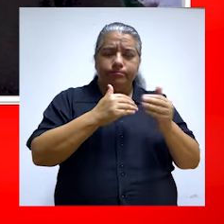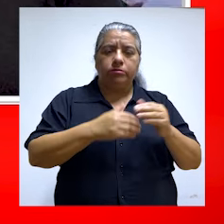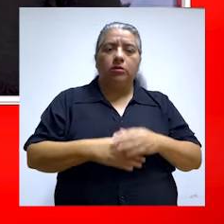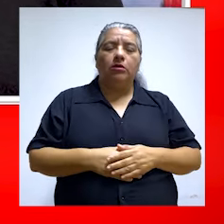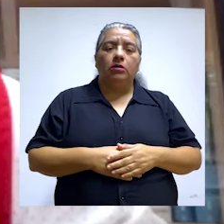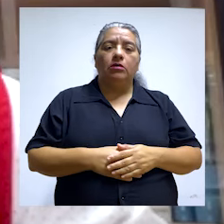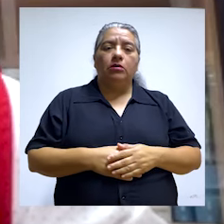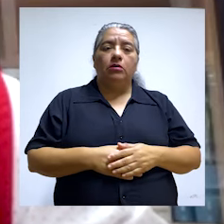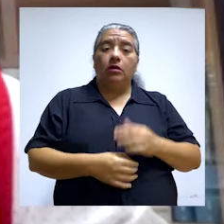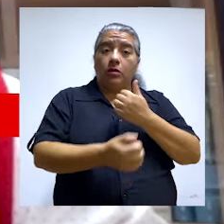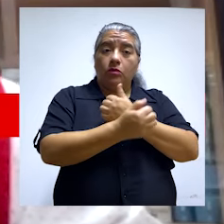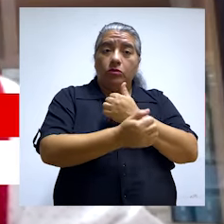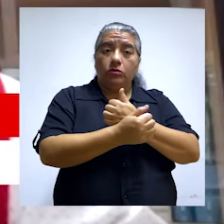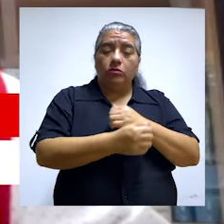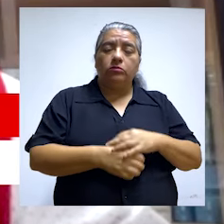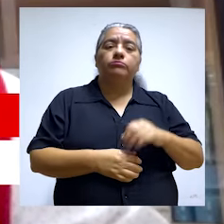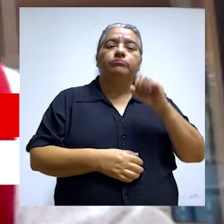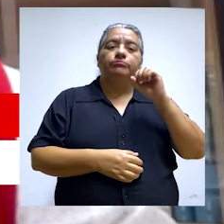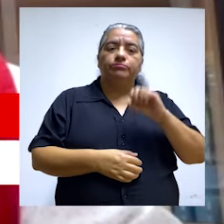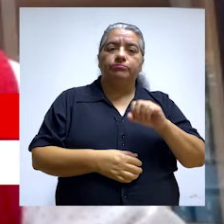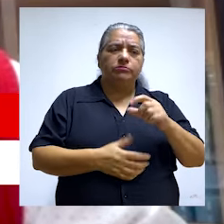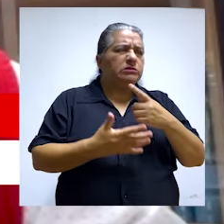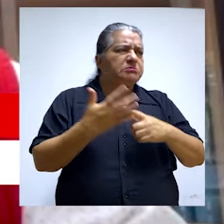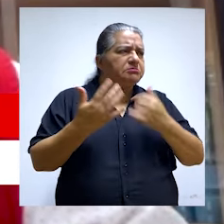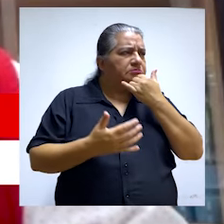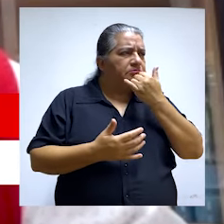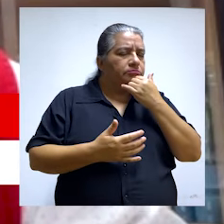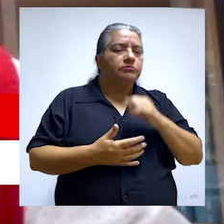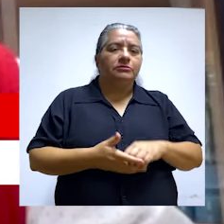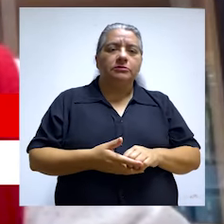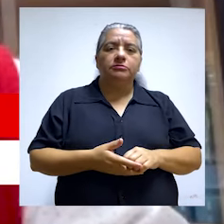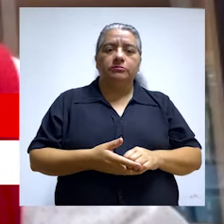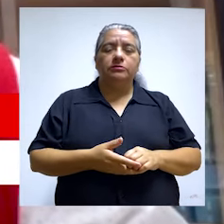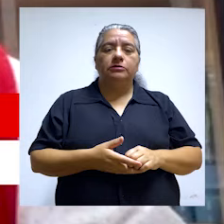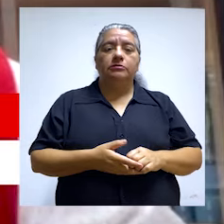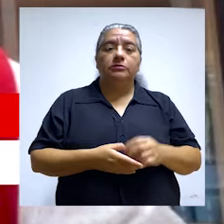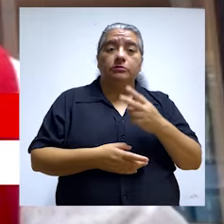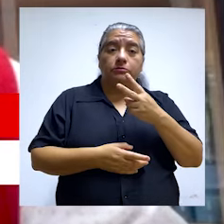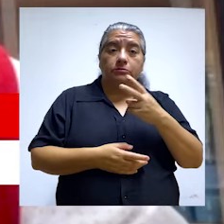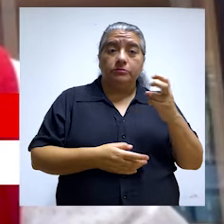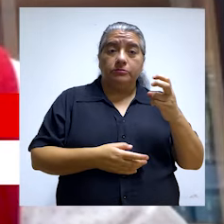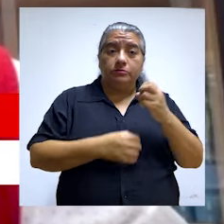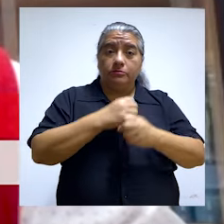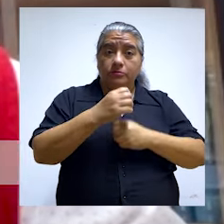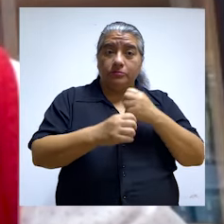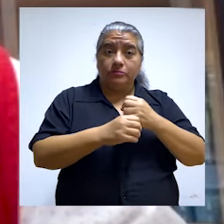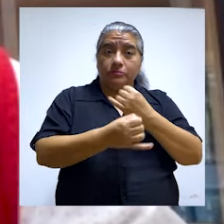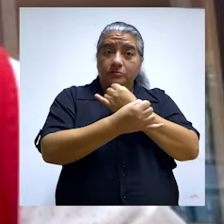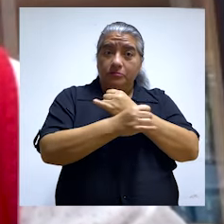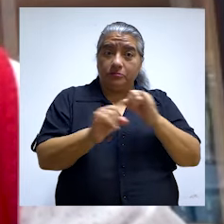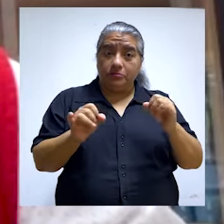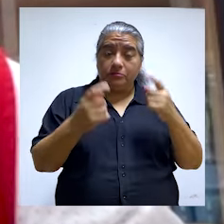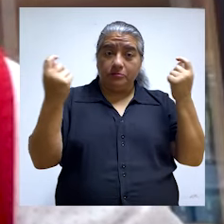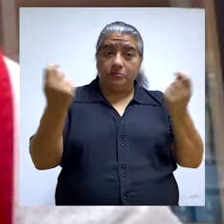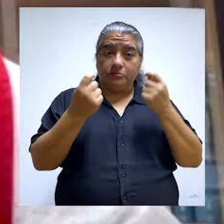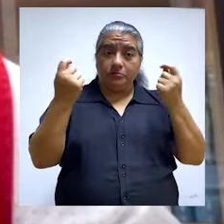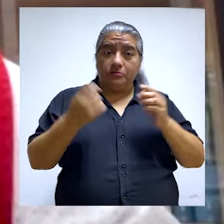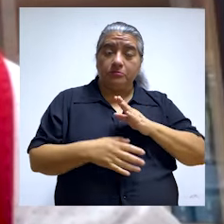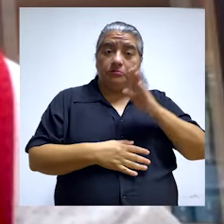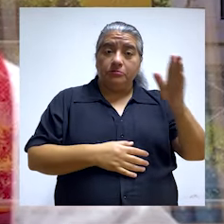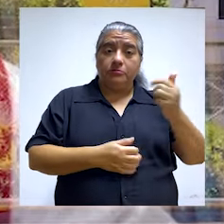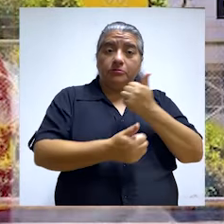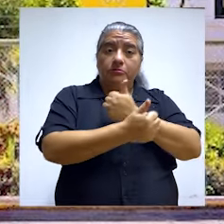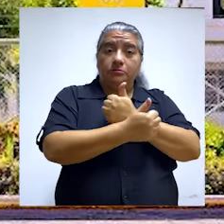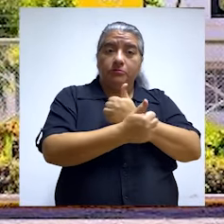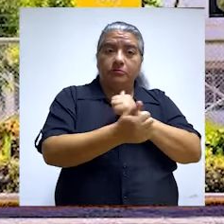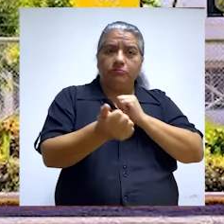en cuestionamiento? Bien, efectivamente, como parte del Bicentenario de la Independencia, en la región Ayacucho se tiene programado